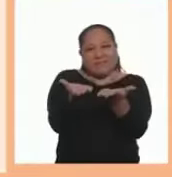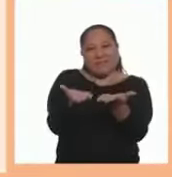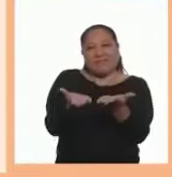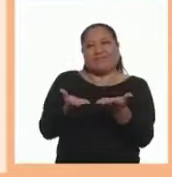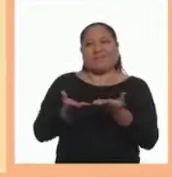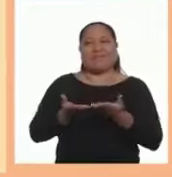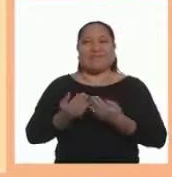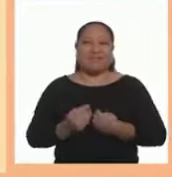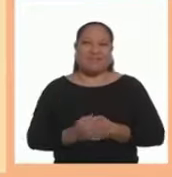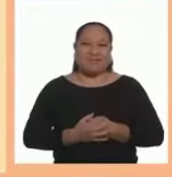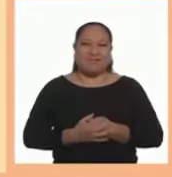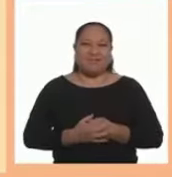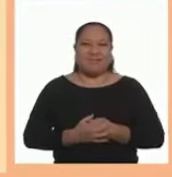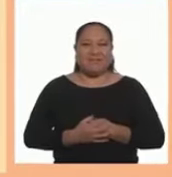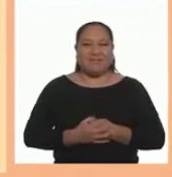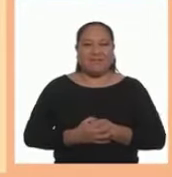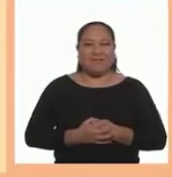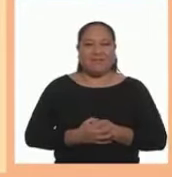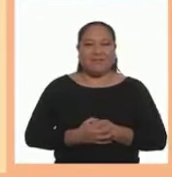tú debes tener